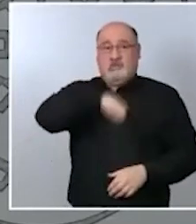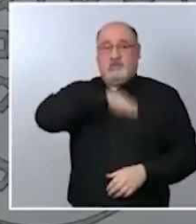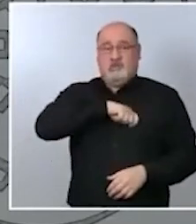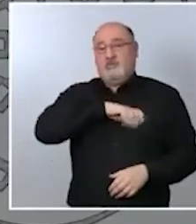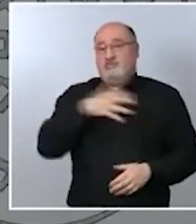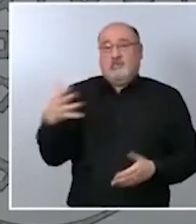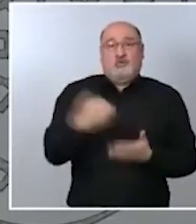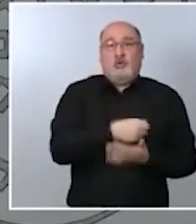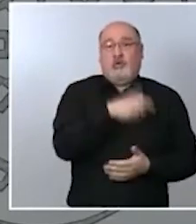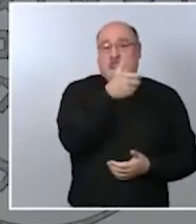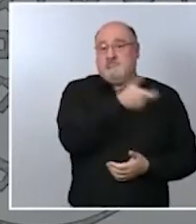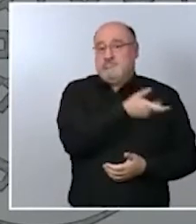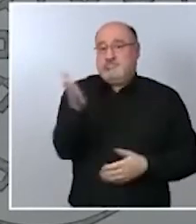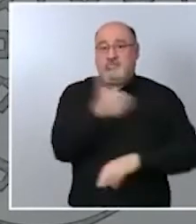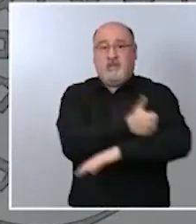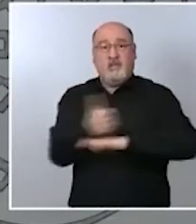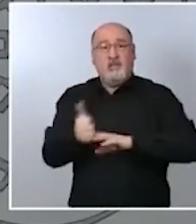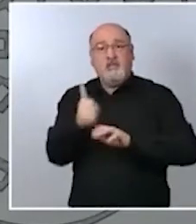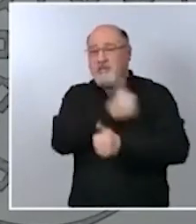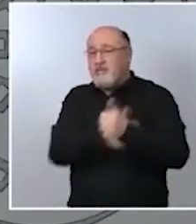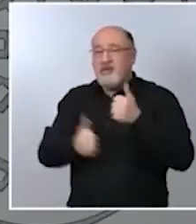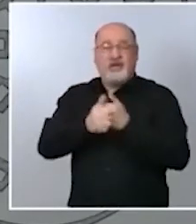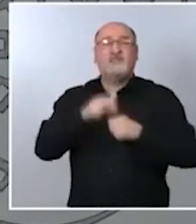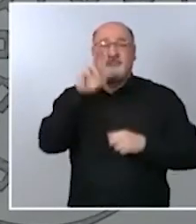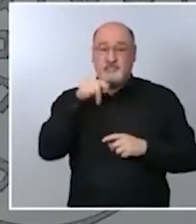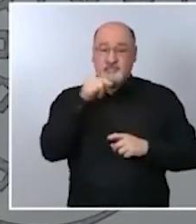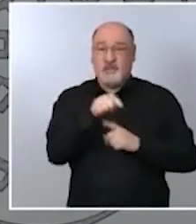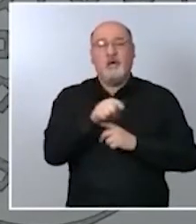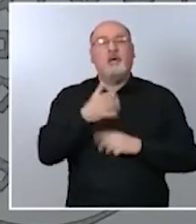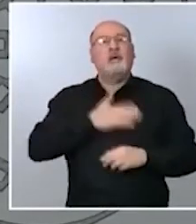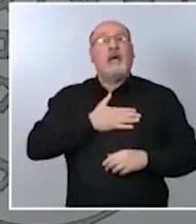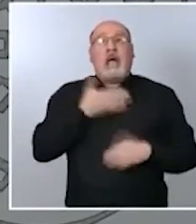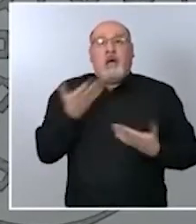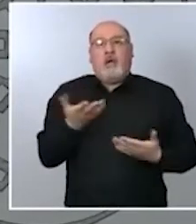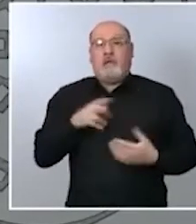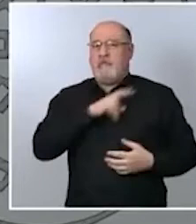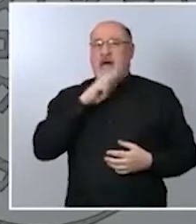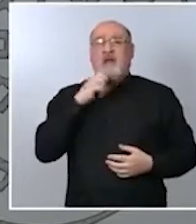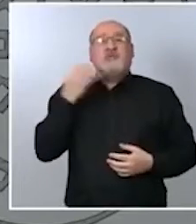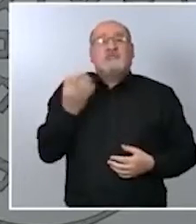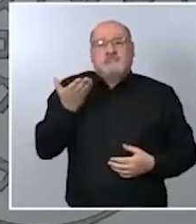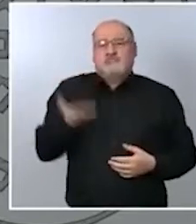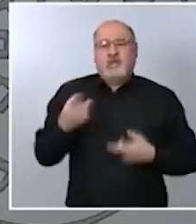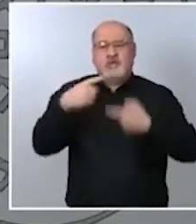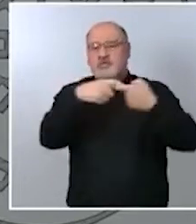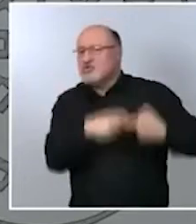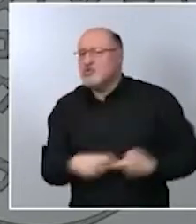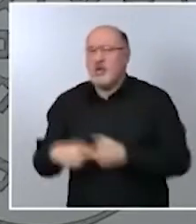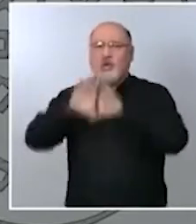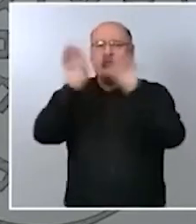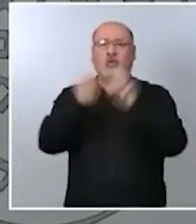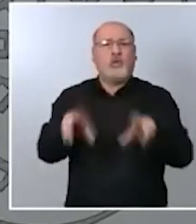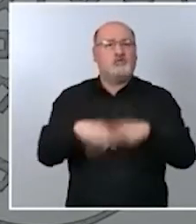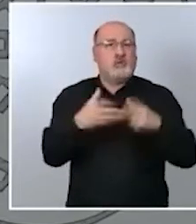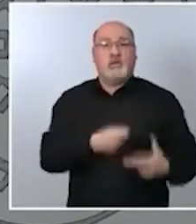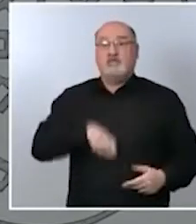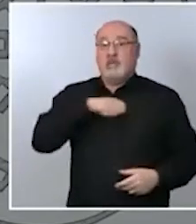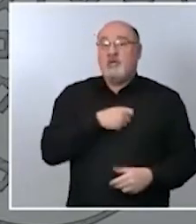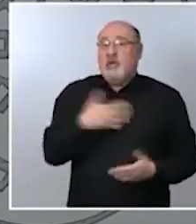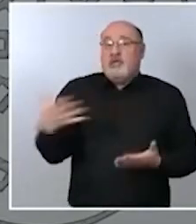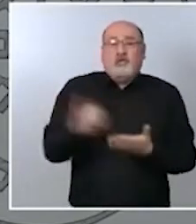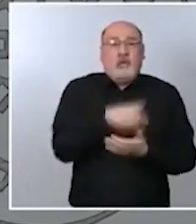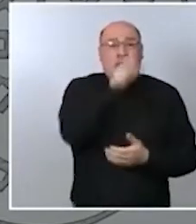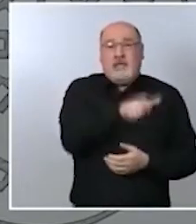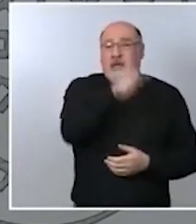imprescindible lo fundamental es poner en valor la solidaridad del conjunto de la sociedad desde aquellas personas que están